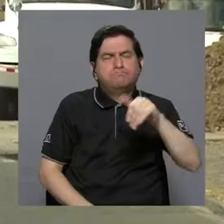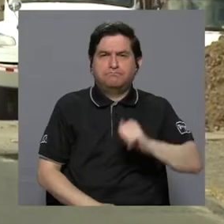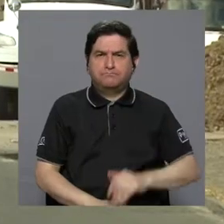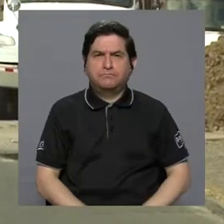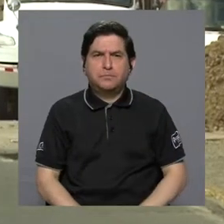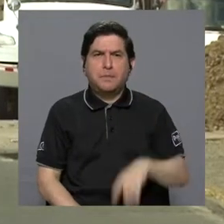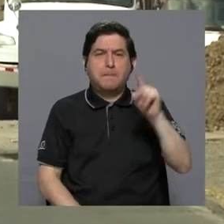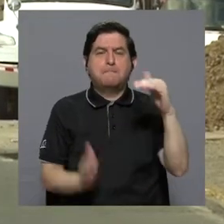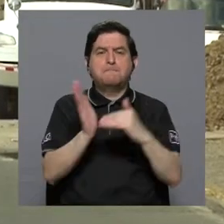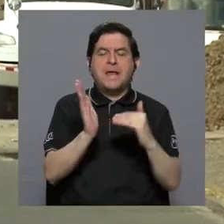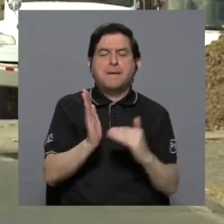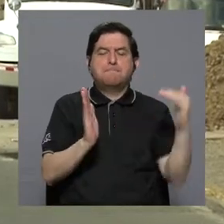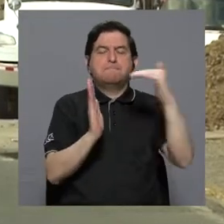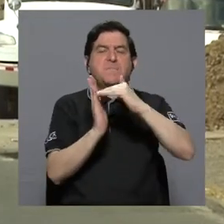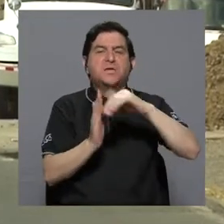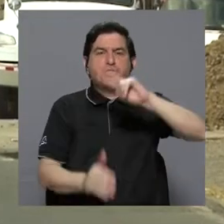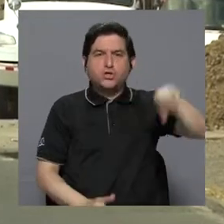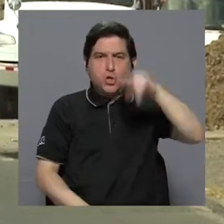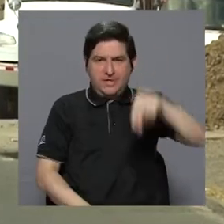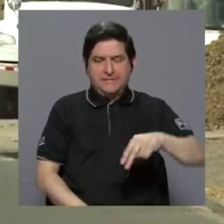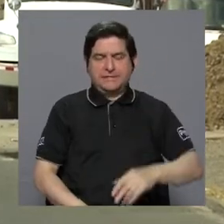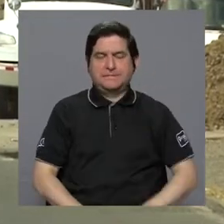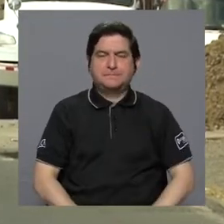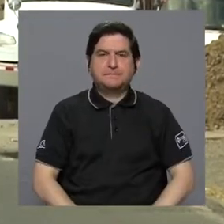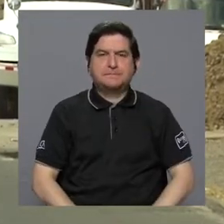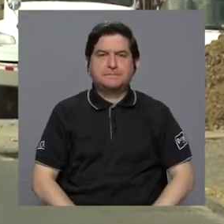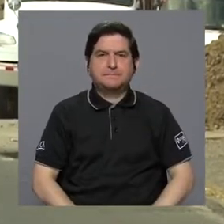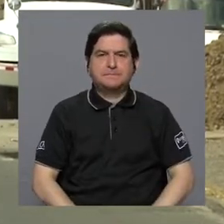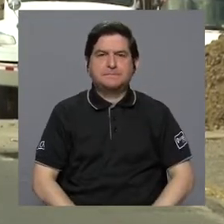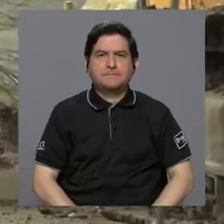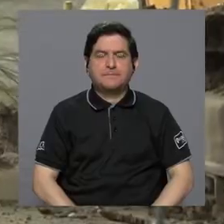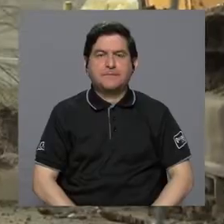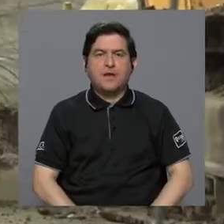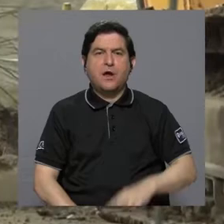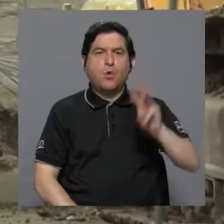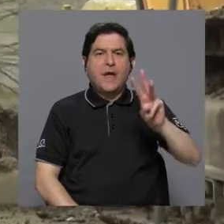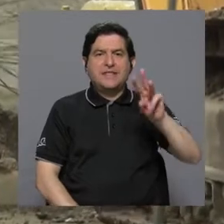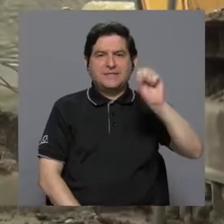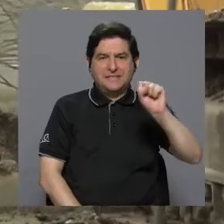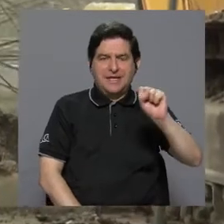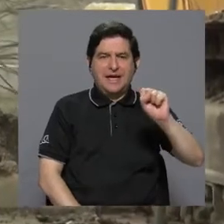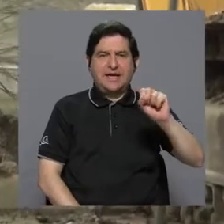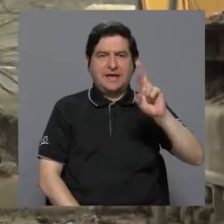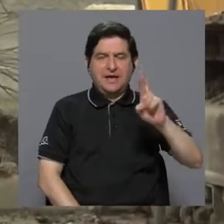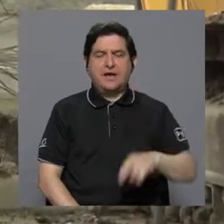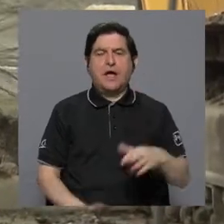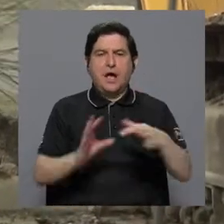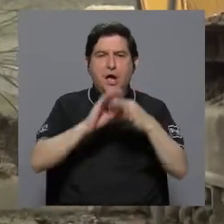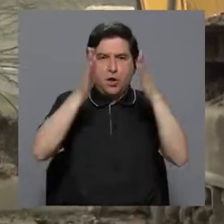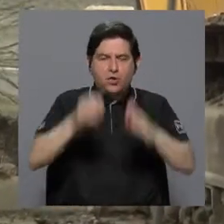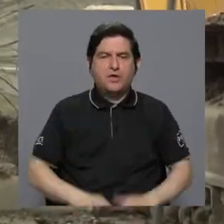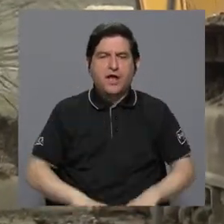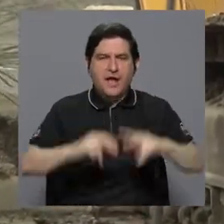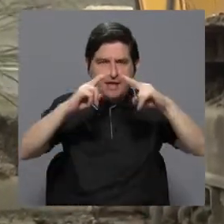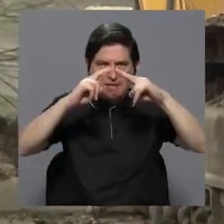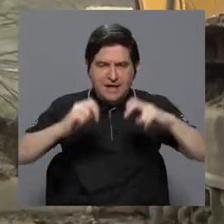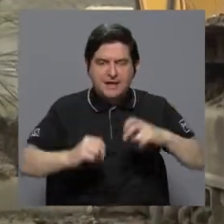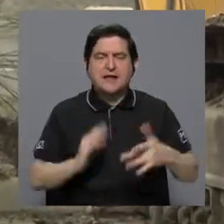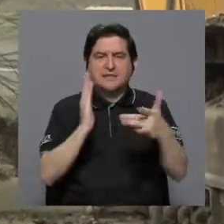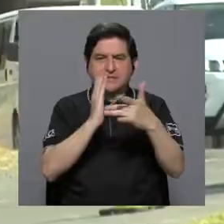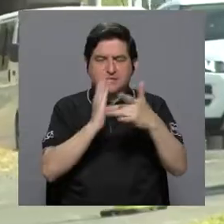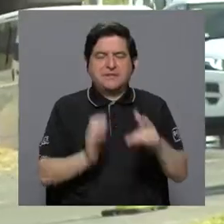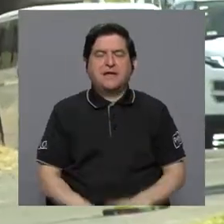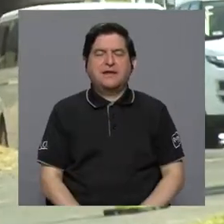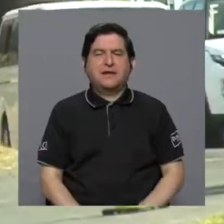mil millones de colones. Wendy Sequeira Rojas, Coordinadora de Auditoría Técnica de la